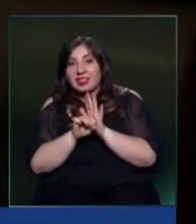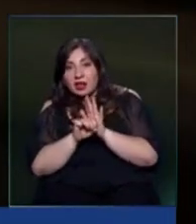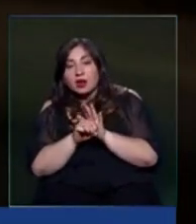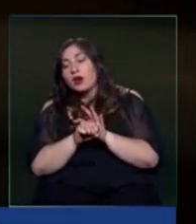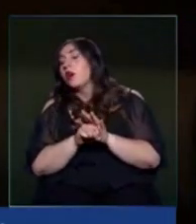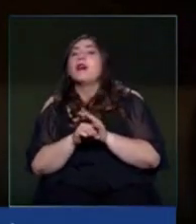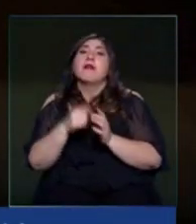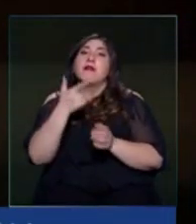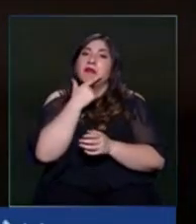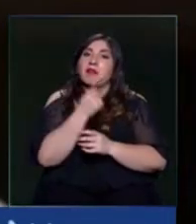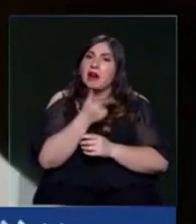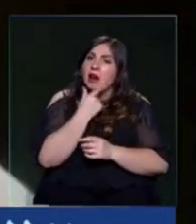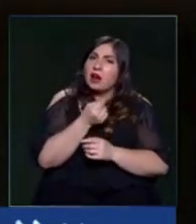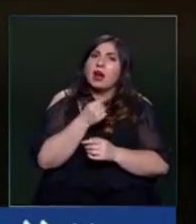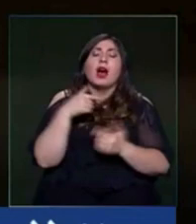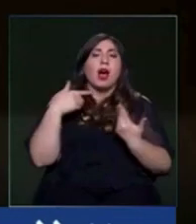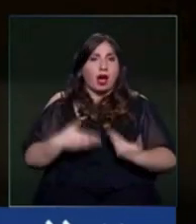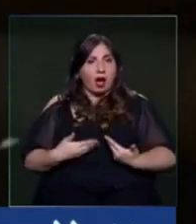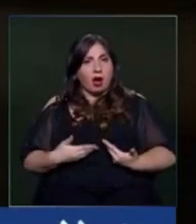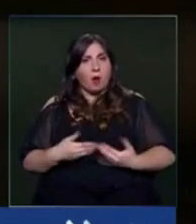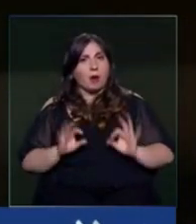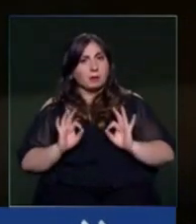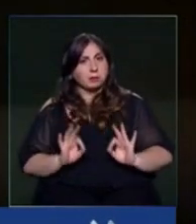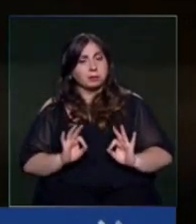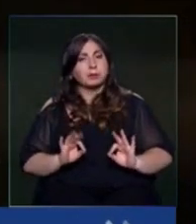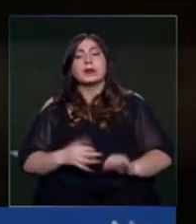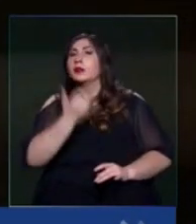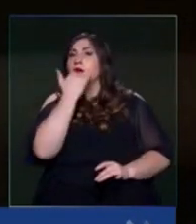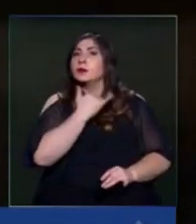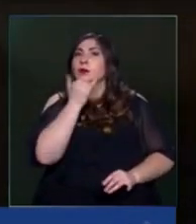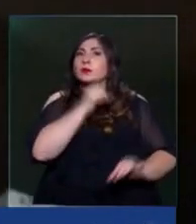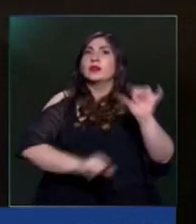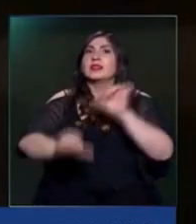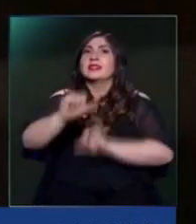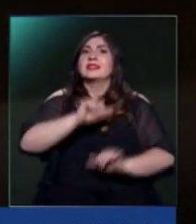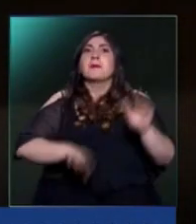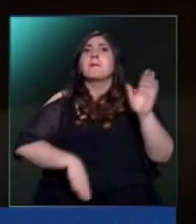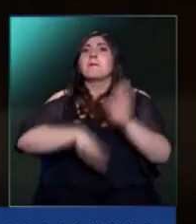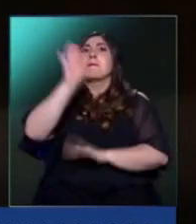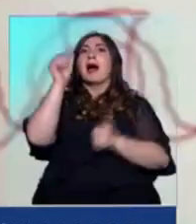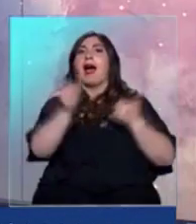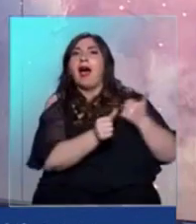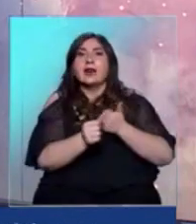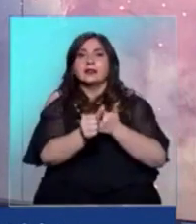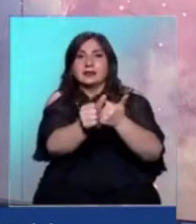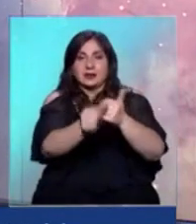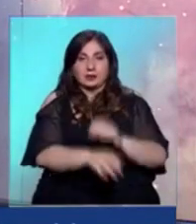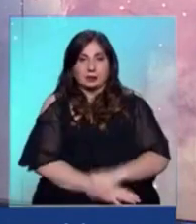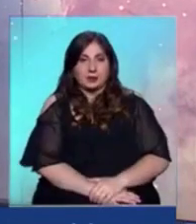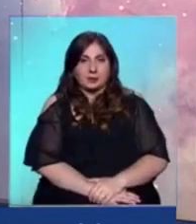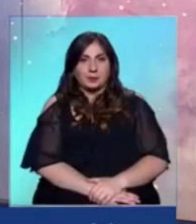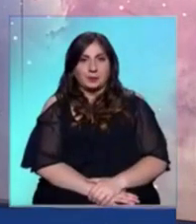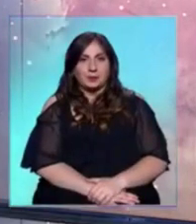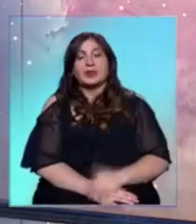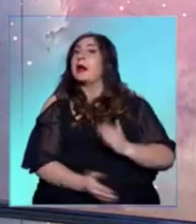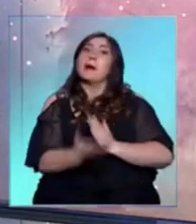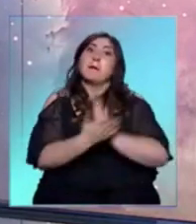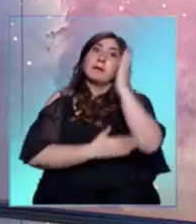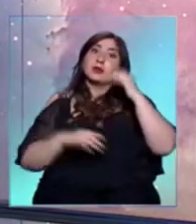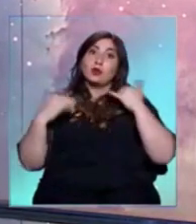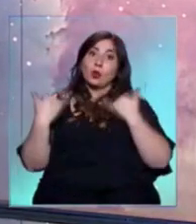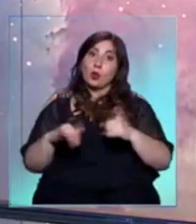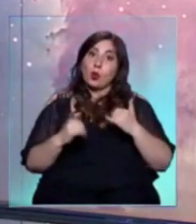y bastante sencillo, hoy se consolida como el YouTuber de ciencia con más seguidores. Y empezó como un juego,